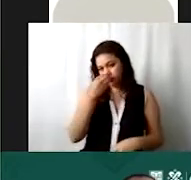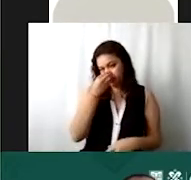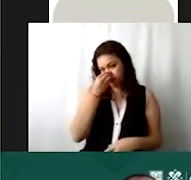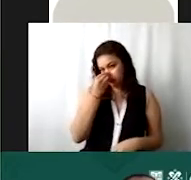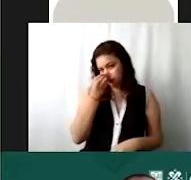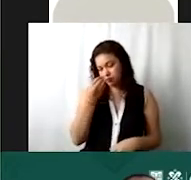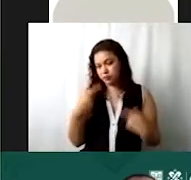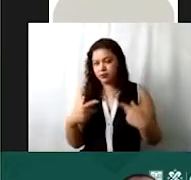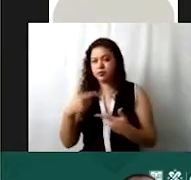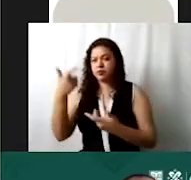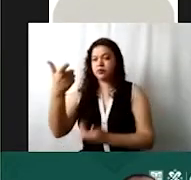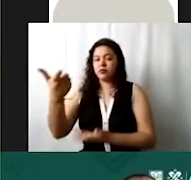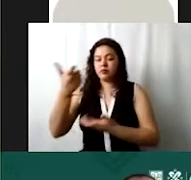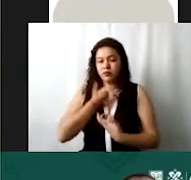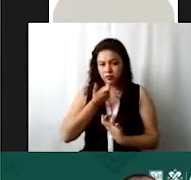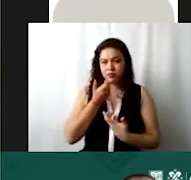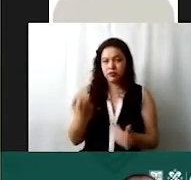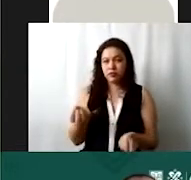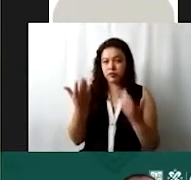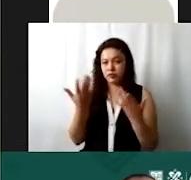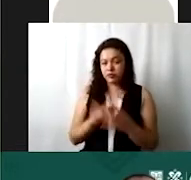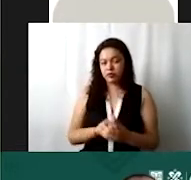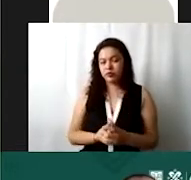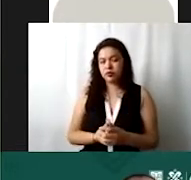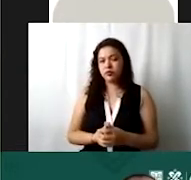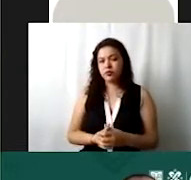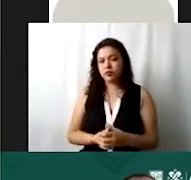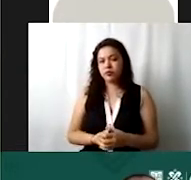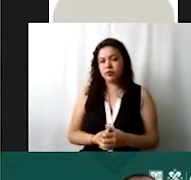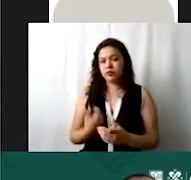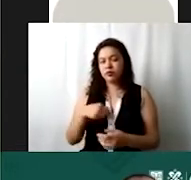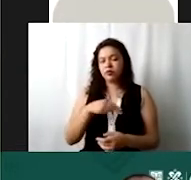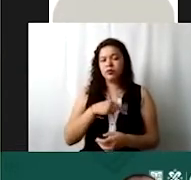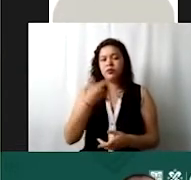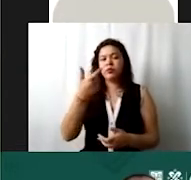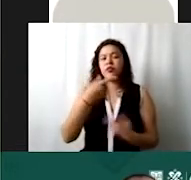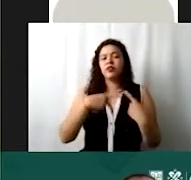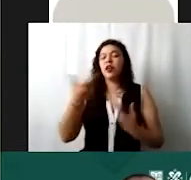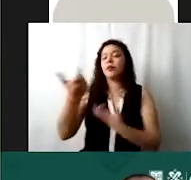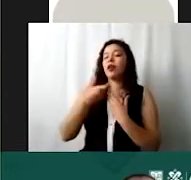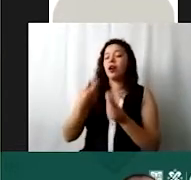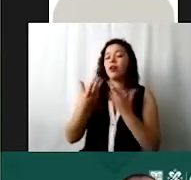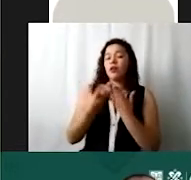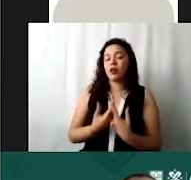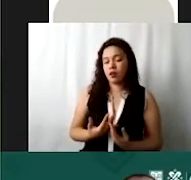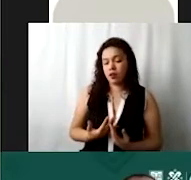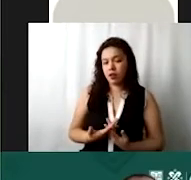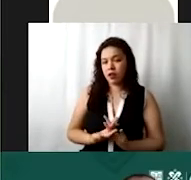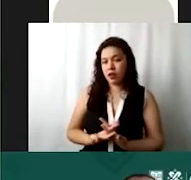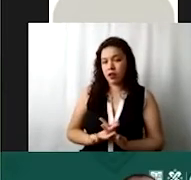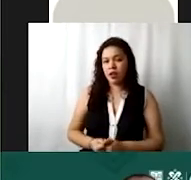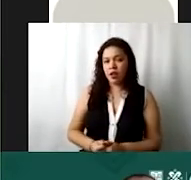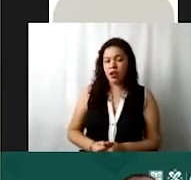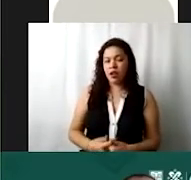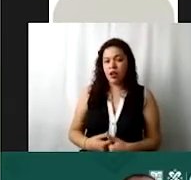cuota. Y aquí vamos a ingresar la cuota que cobran. Aquí es importante que si ustedes cobran una